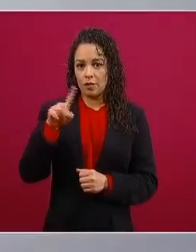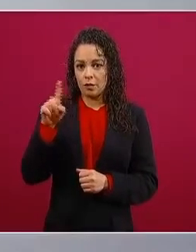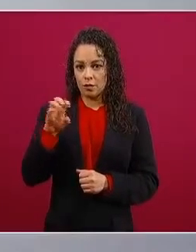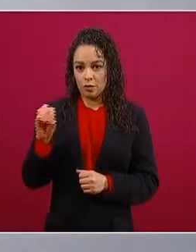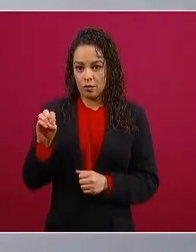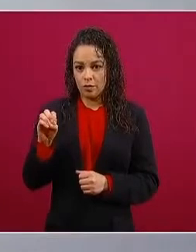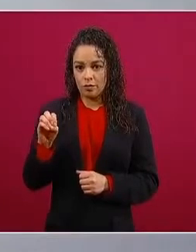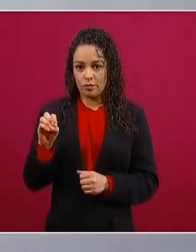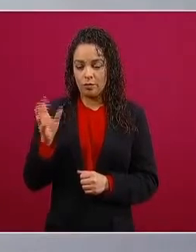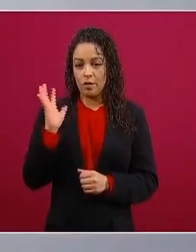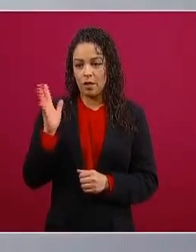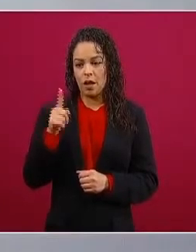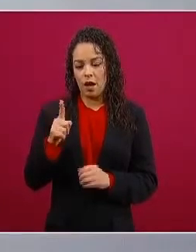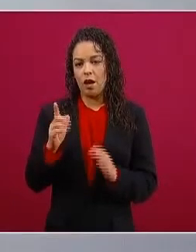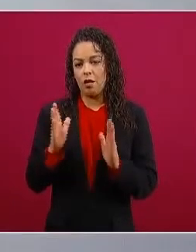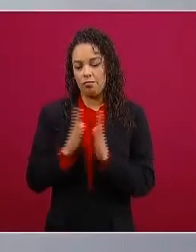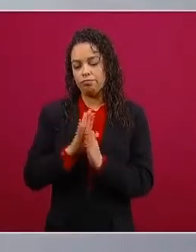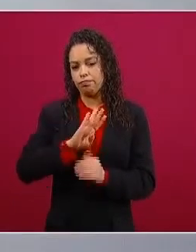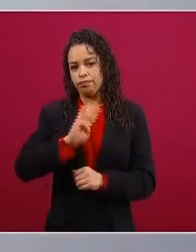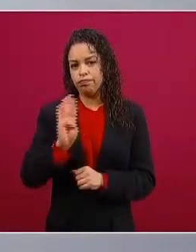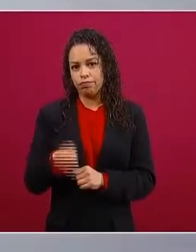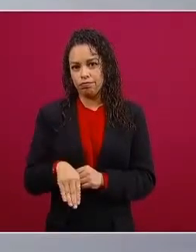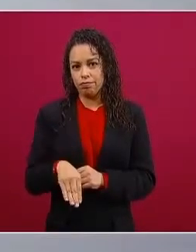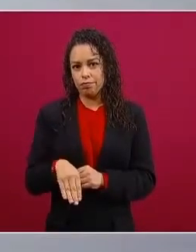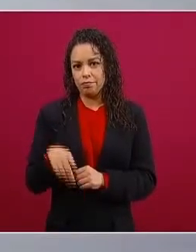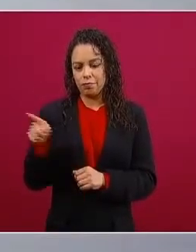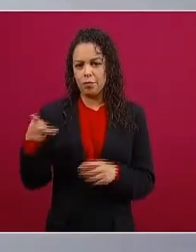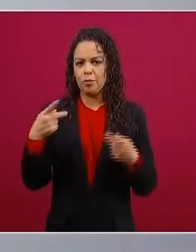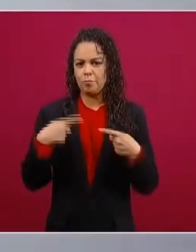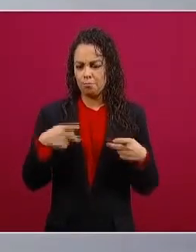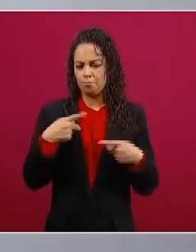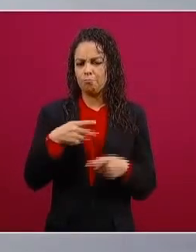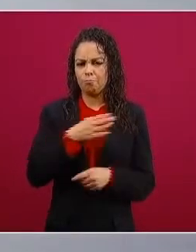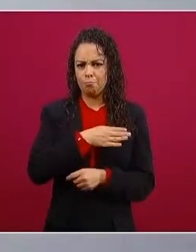finado también una gente buena